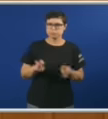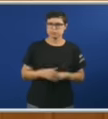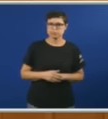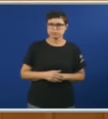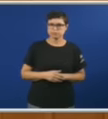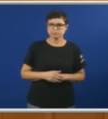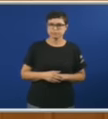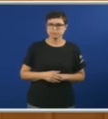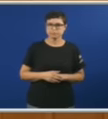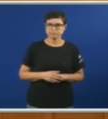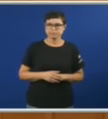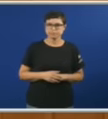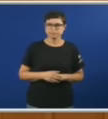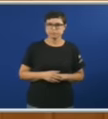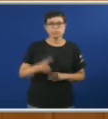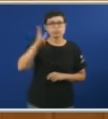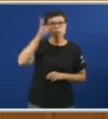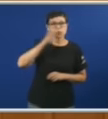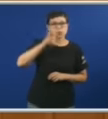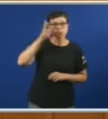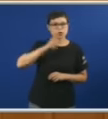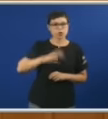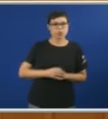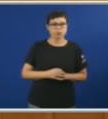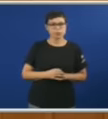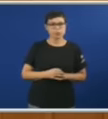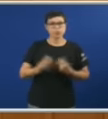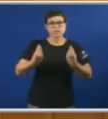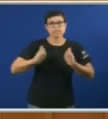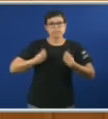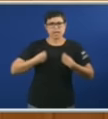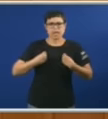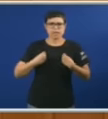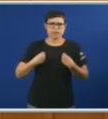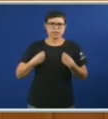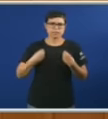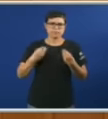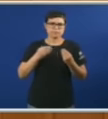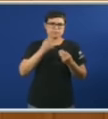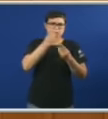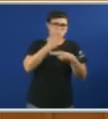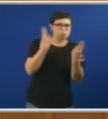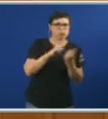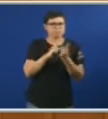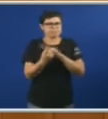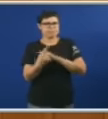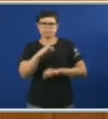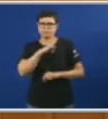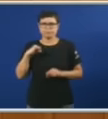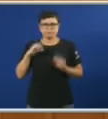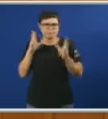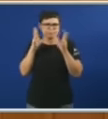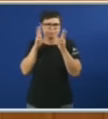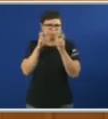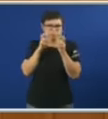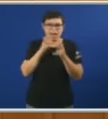sanitario En Vigo teñen unha sanidade deteriorada e privatizada E agora mesmo vemos como Povisa